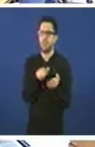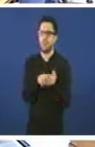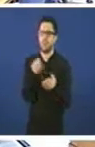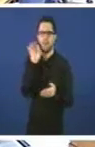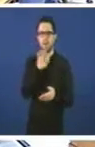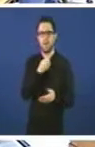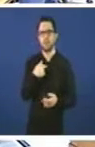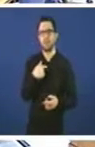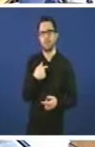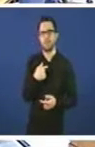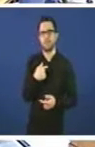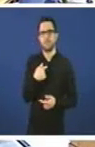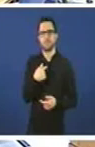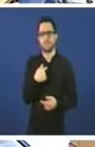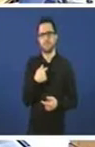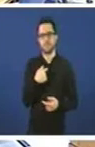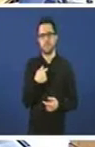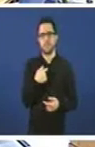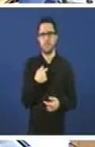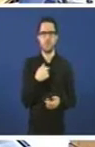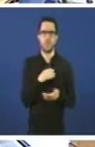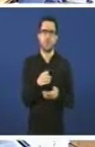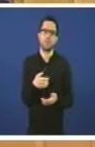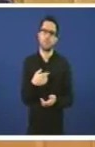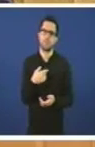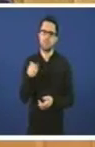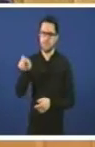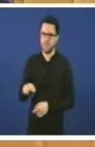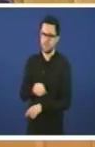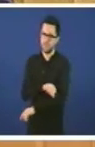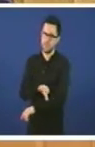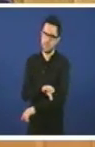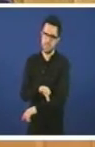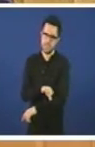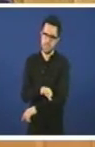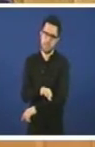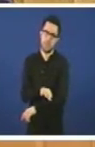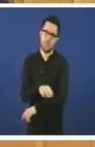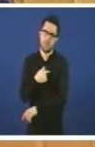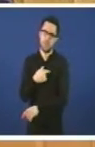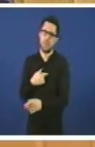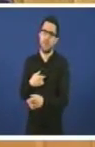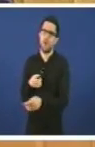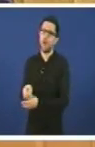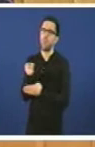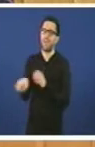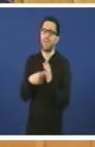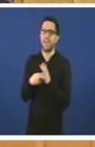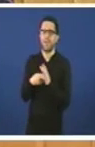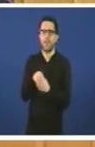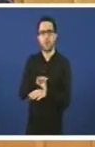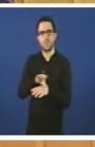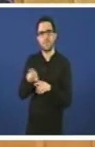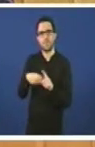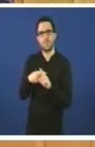Señor conselleiro, faliñantes tamén dunha obriga legal dunha obriga legal que os conselleiros e altos cargos do goberno no exercicio da súa función